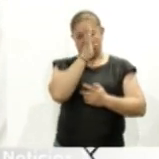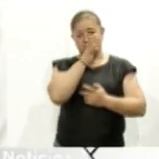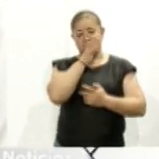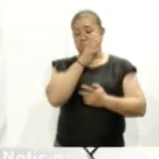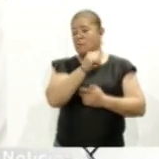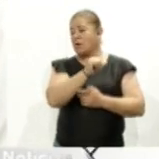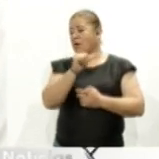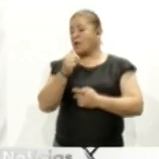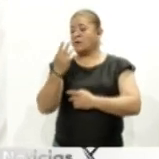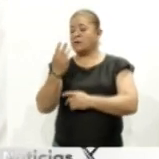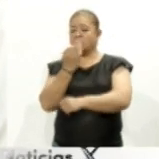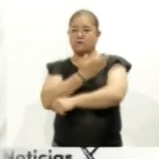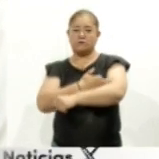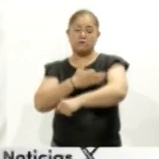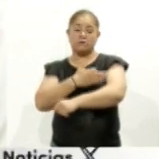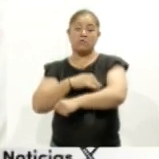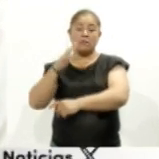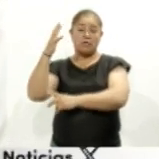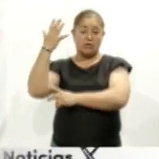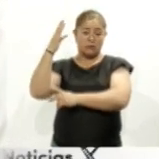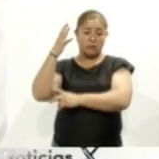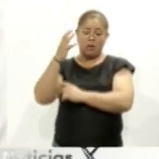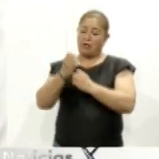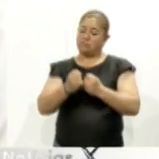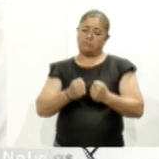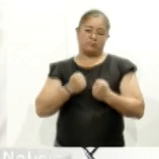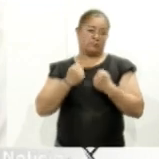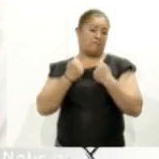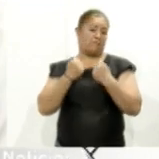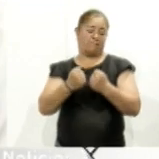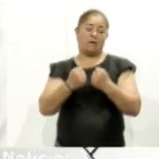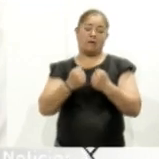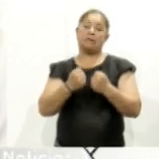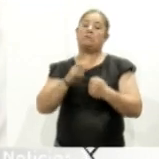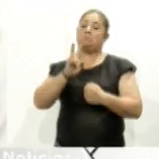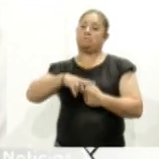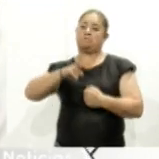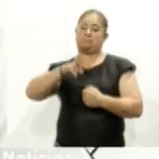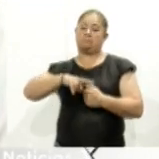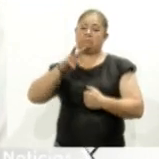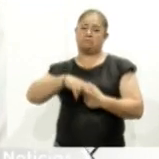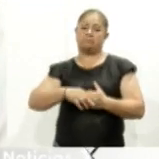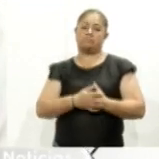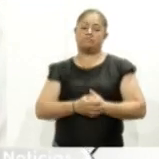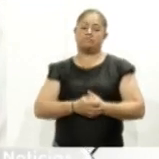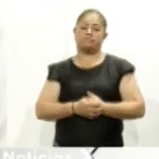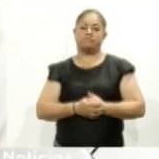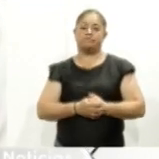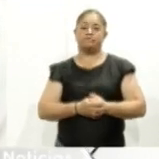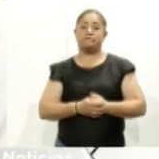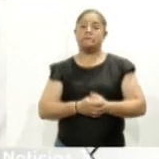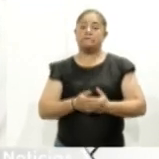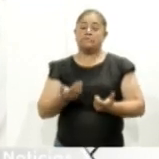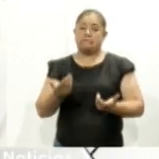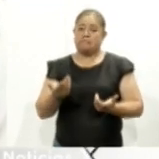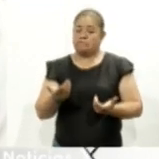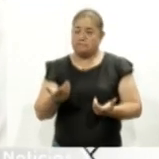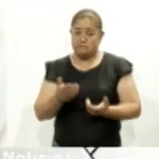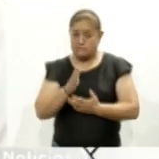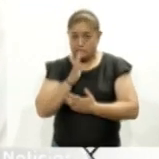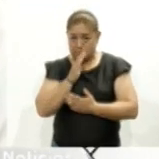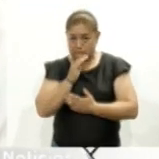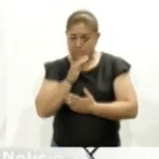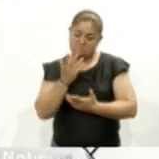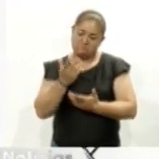las 3 de la tarde, que es cuando el sol es muchísimo más potente, si no lo podemos evitar tenemos